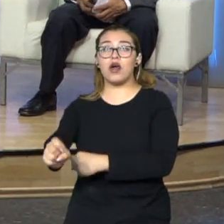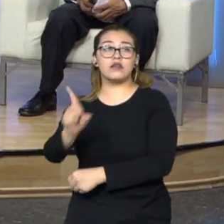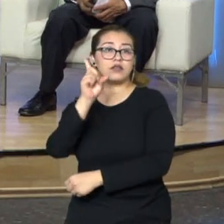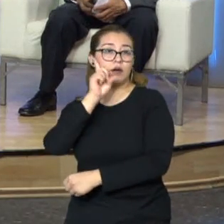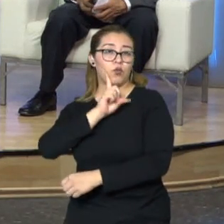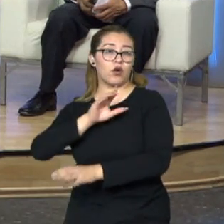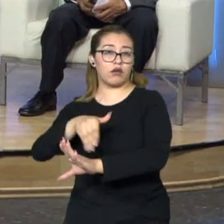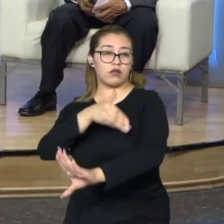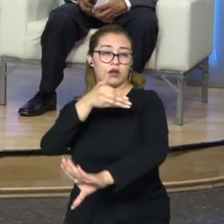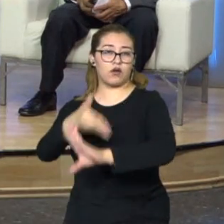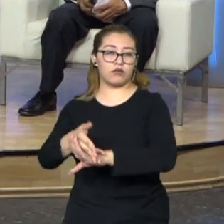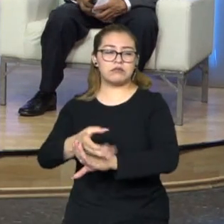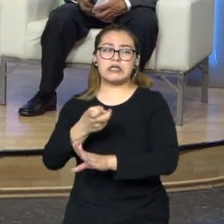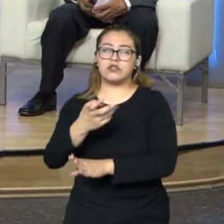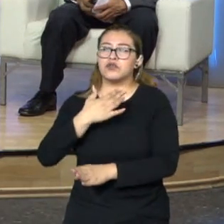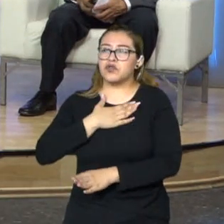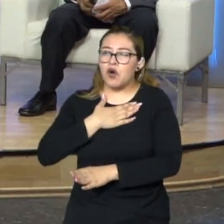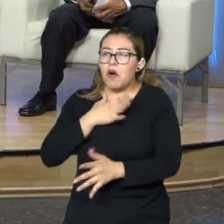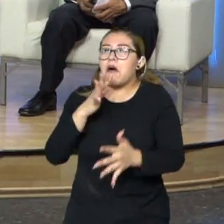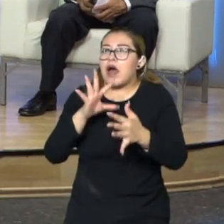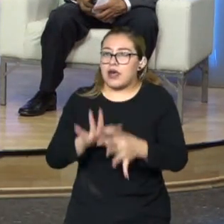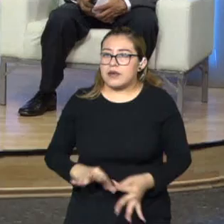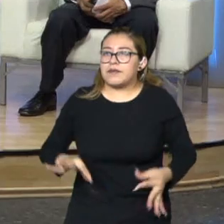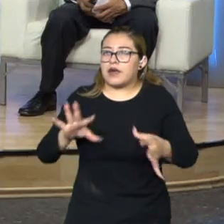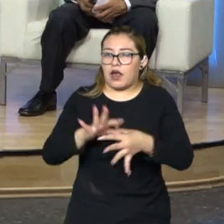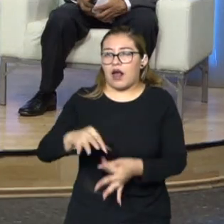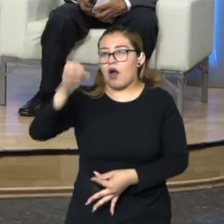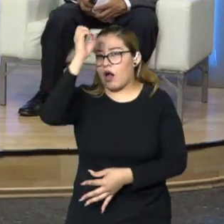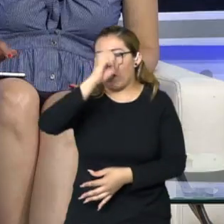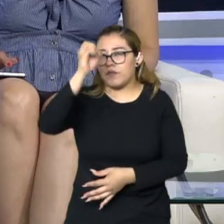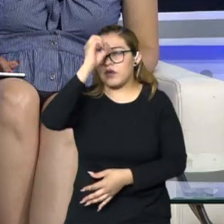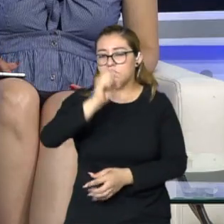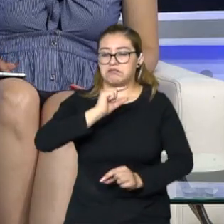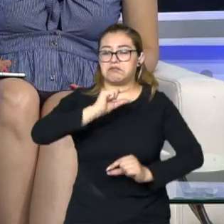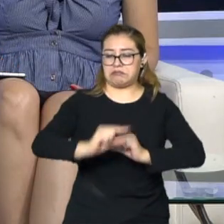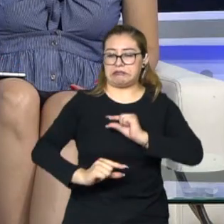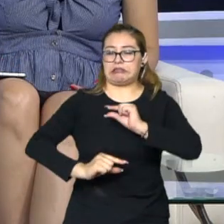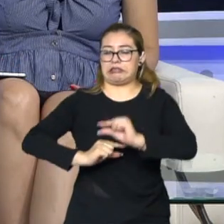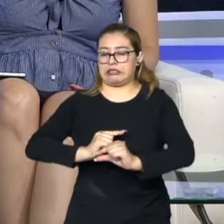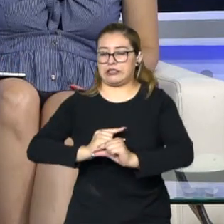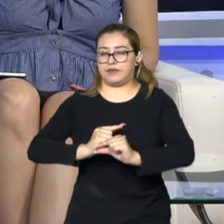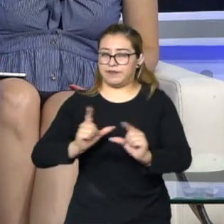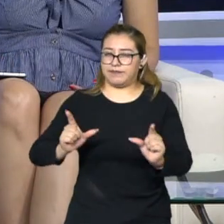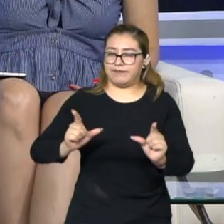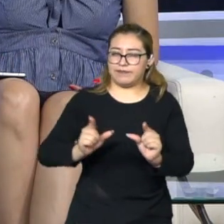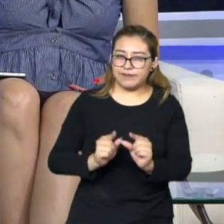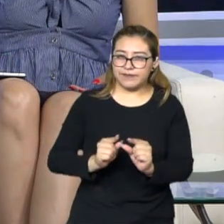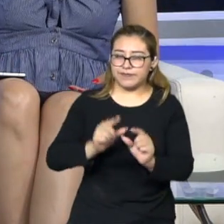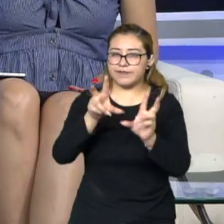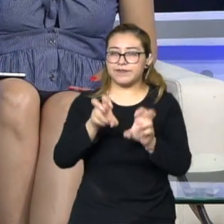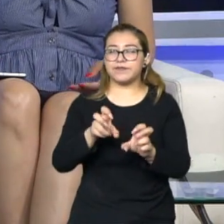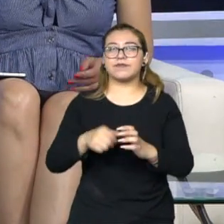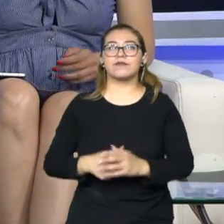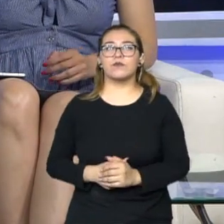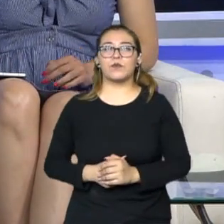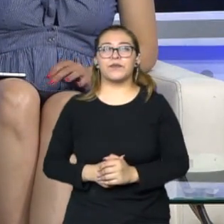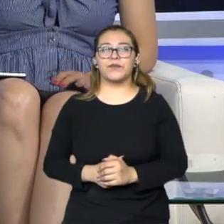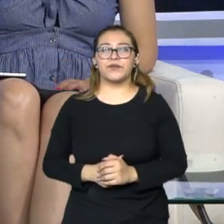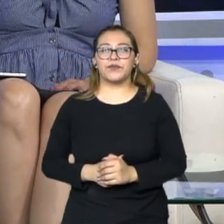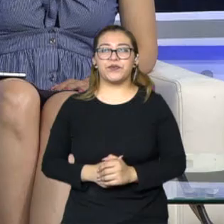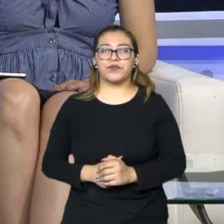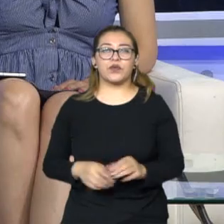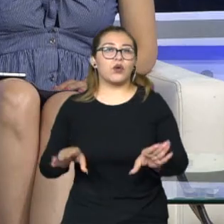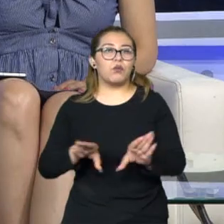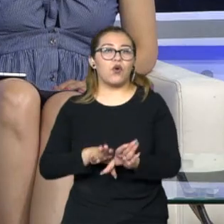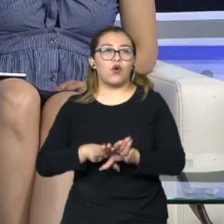Y yo previamente podría decir, como para ir un poco cerrando el tema, la Procuración de